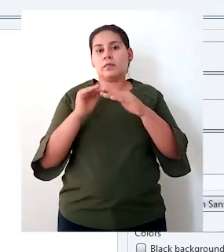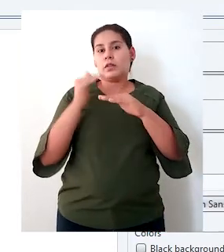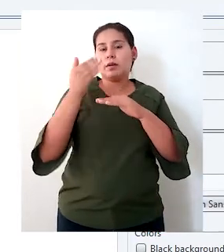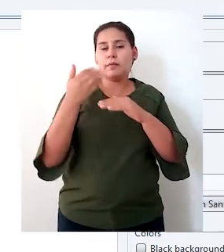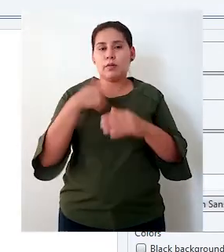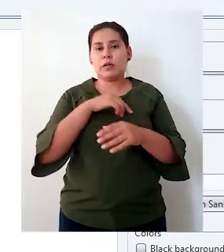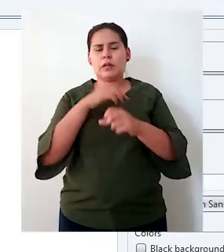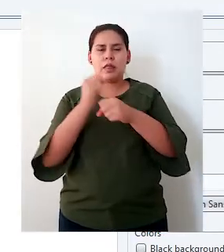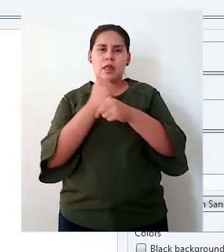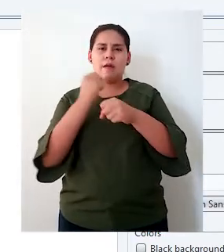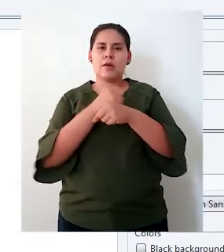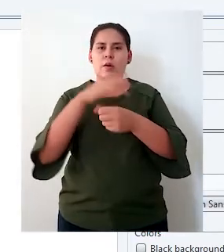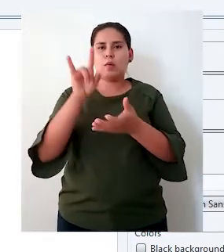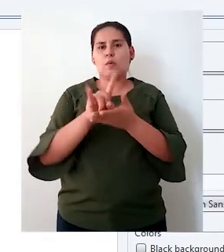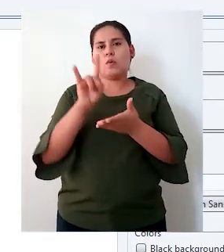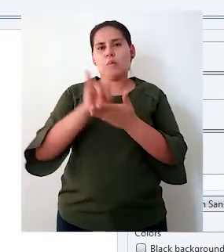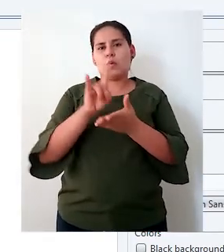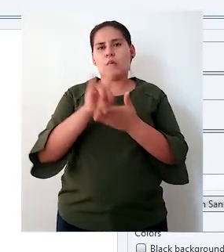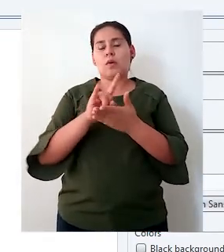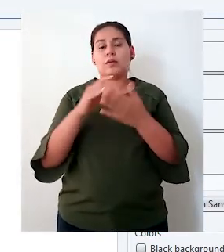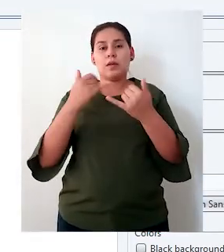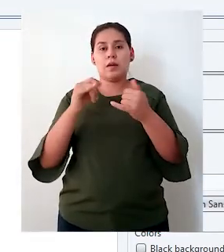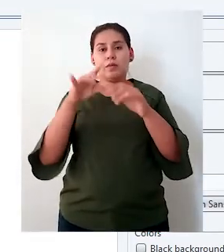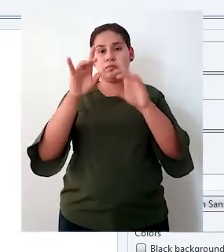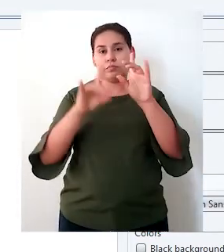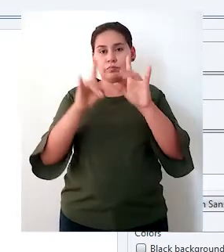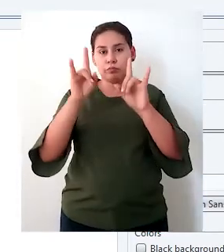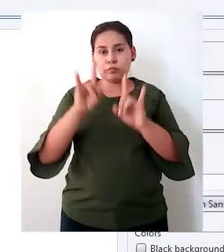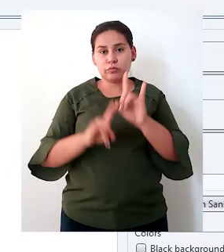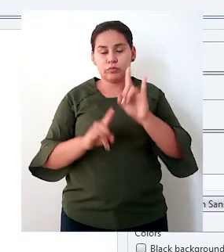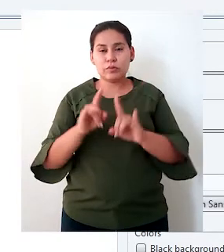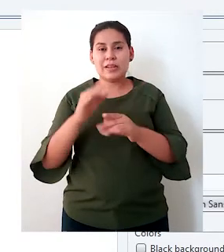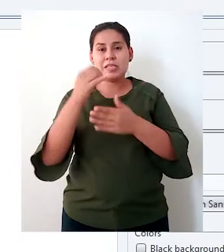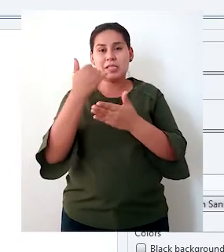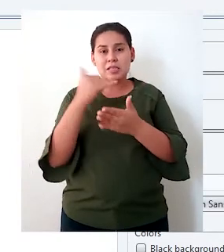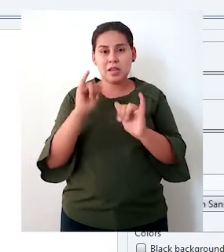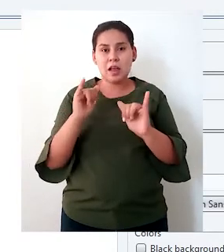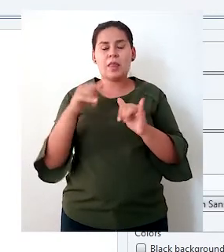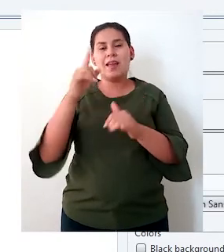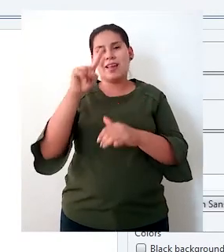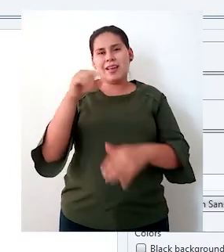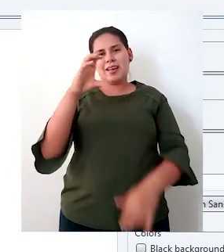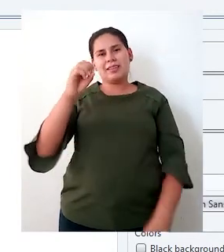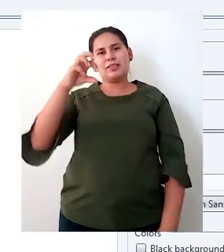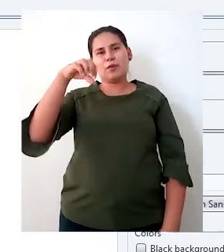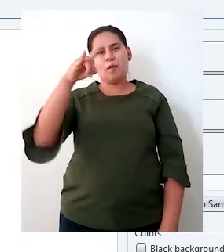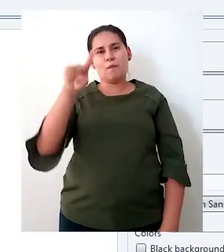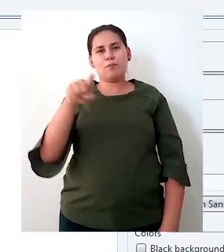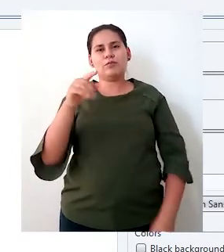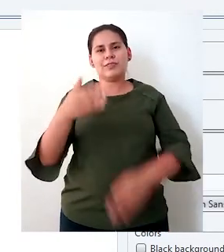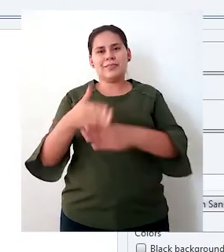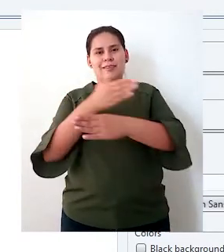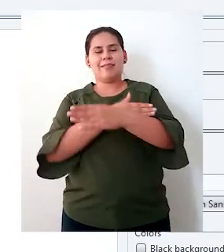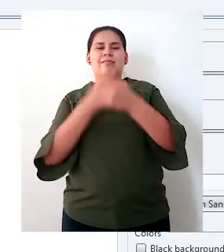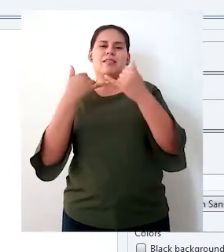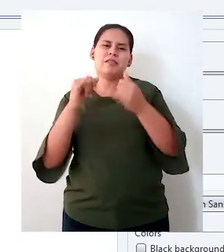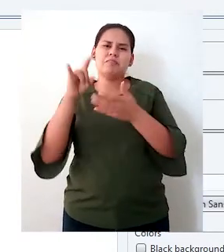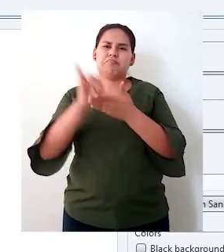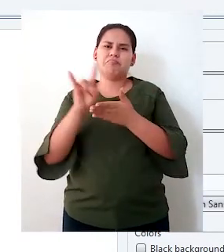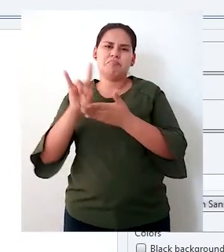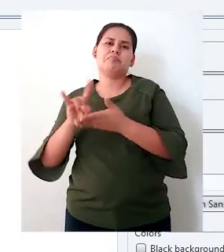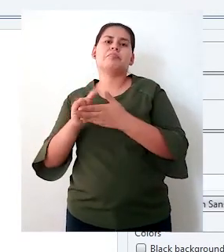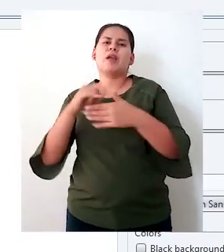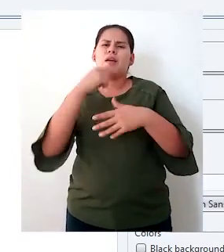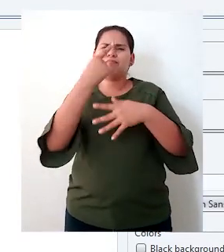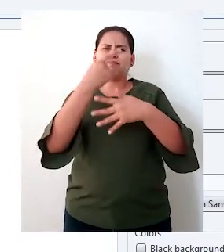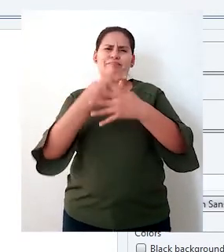trabajando con la base de datos Scopus, como ustedes se pueden dar cuenta, podemos trabajar con otro tipo de bases de datos como Web of Science,